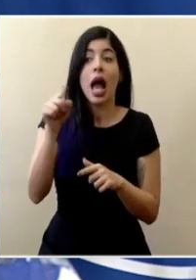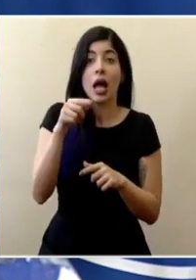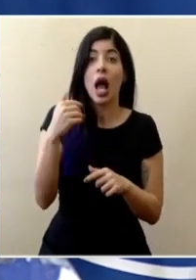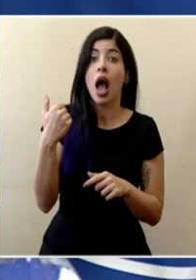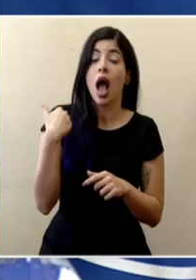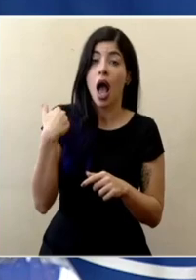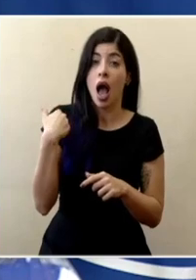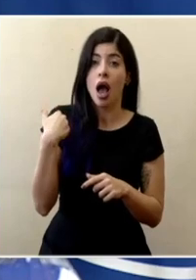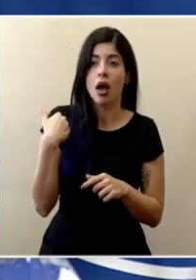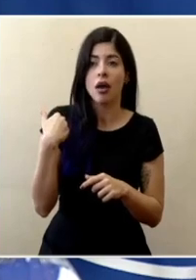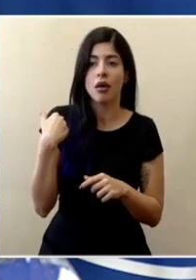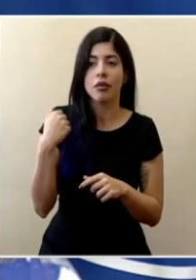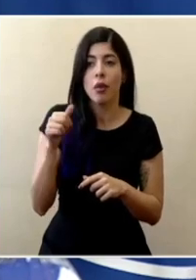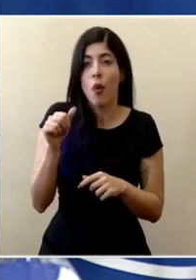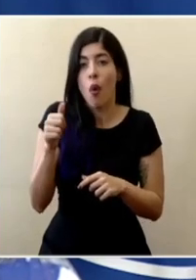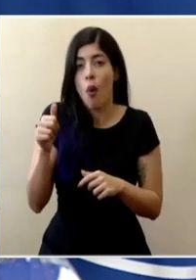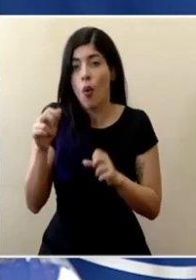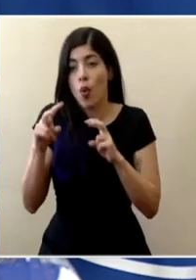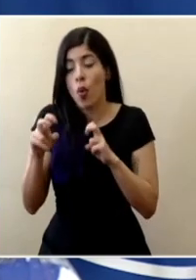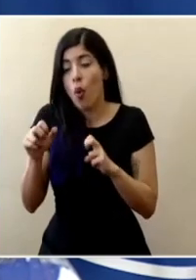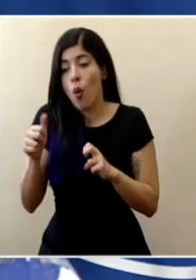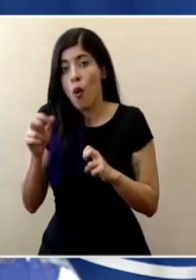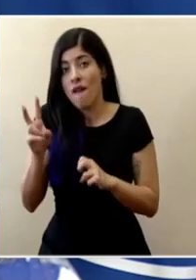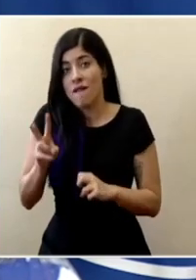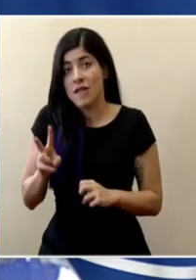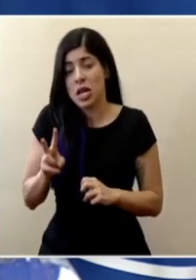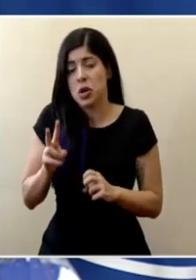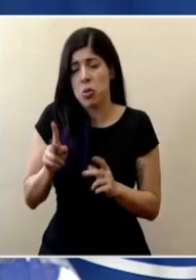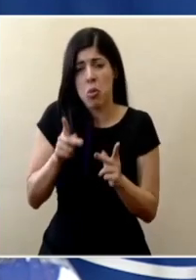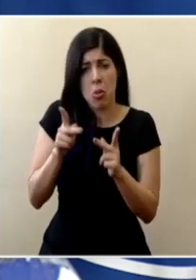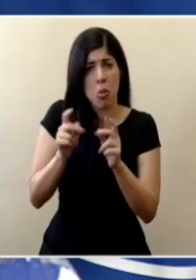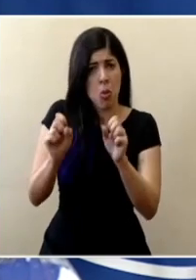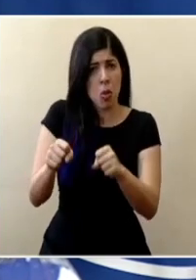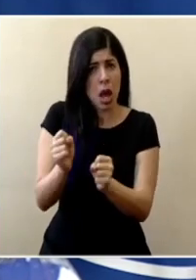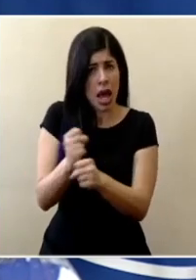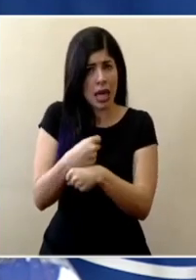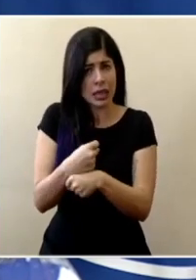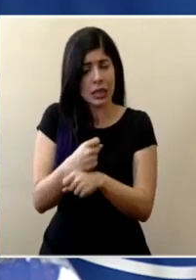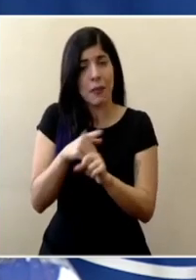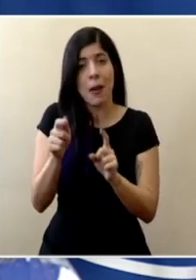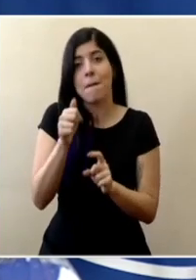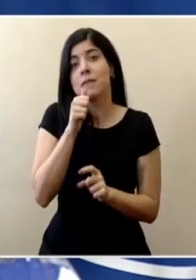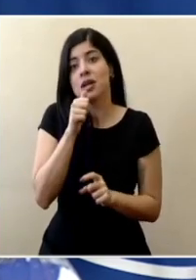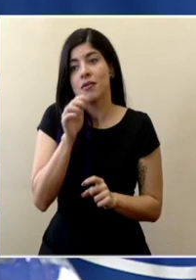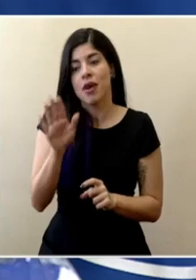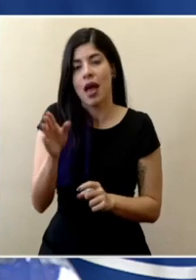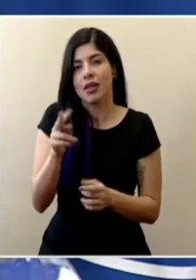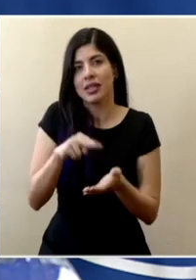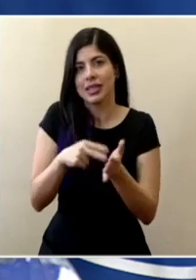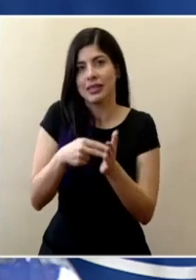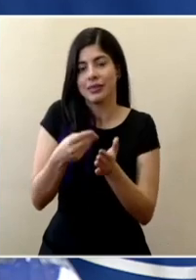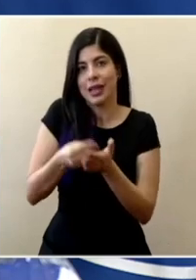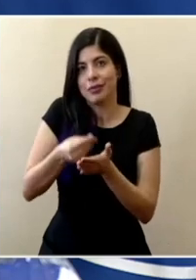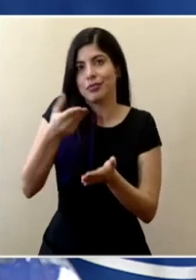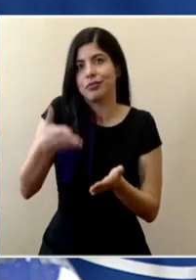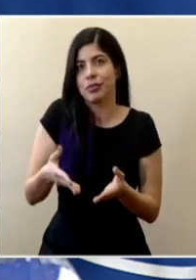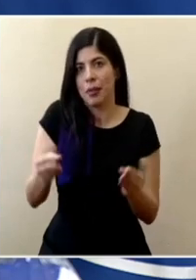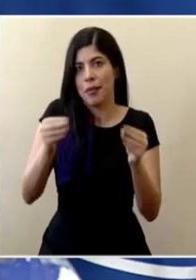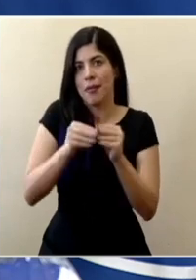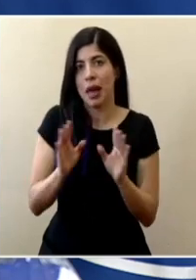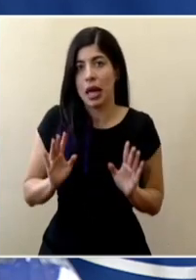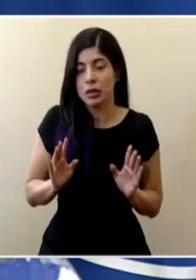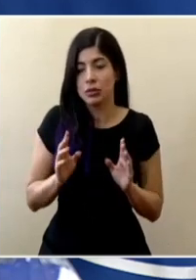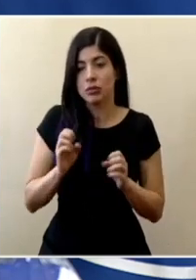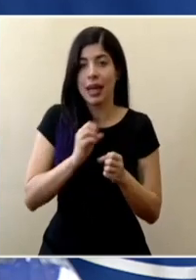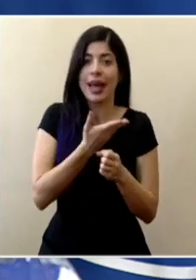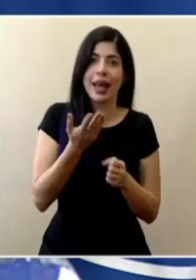capacidad de hacer otras determinaciones de otros virus pues perfectamente se puede decorer obviamente a nivel privado pues eso va a incrementar un costo adicional